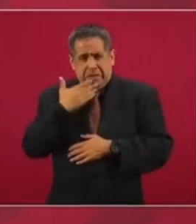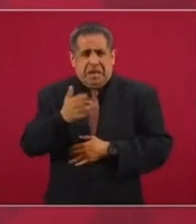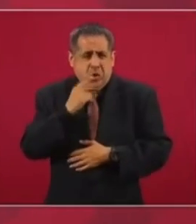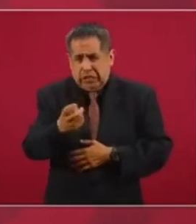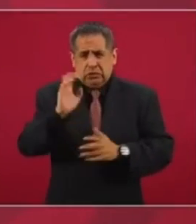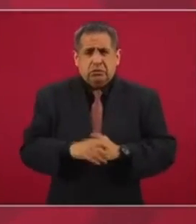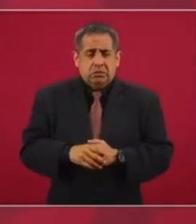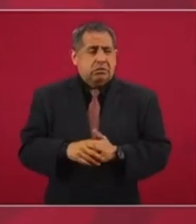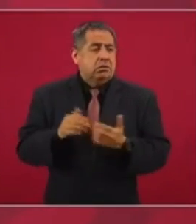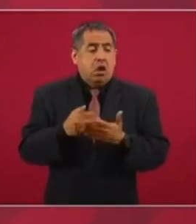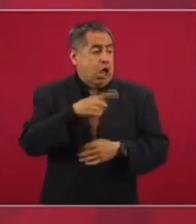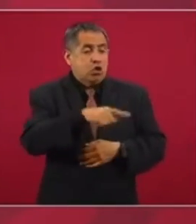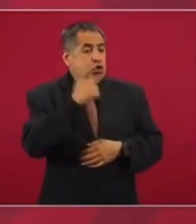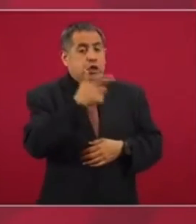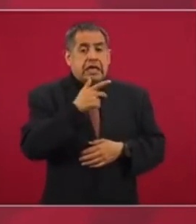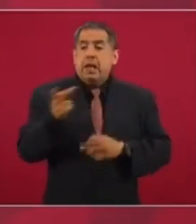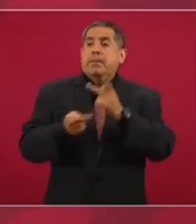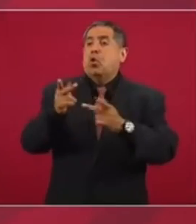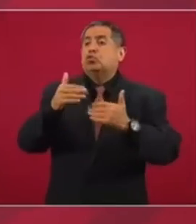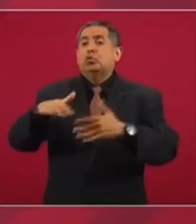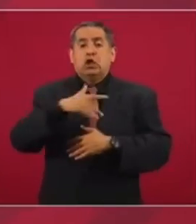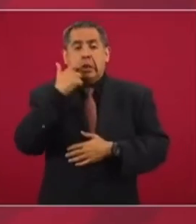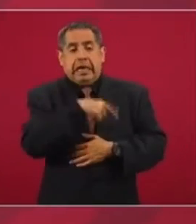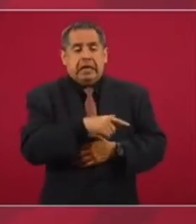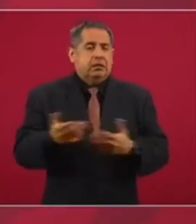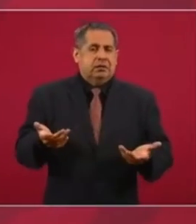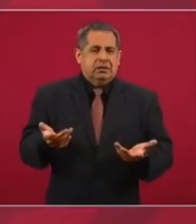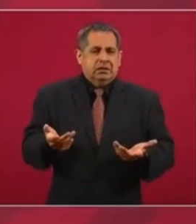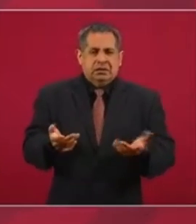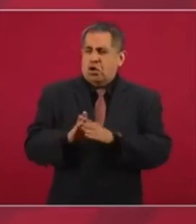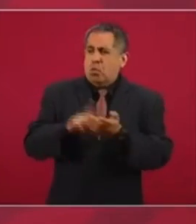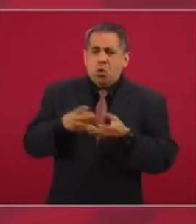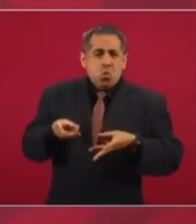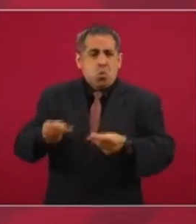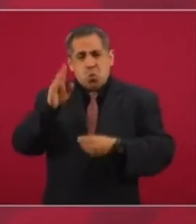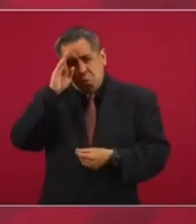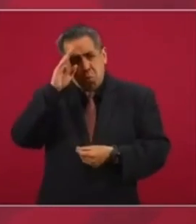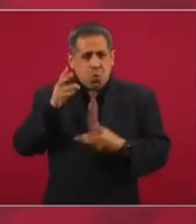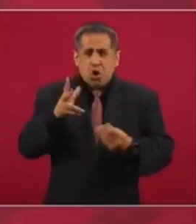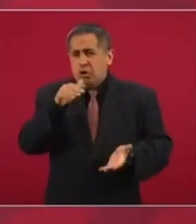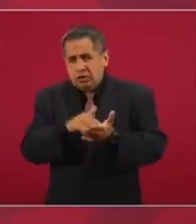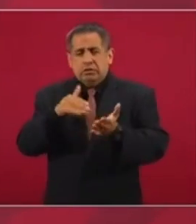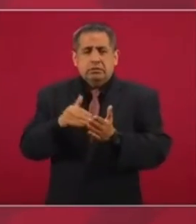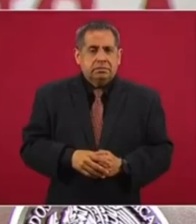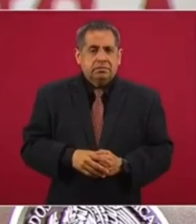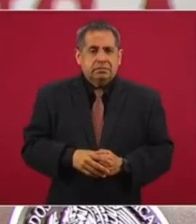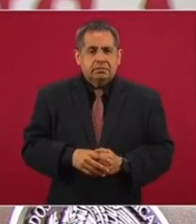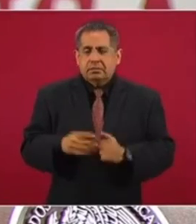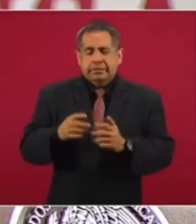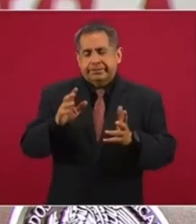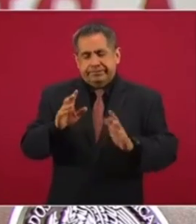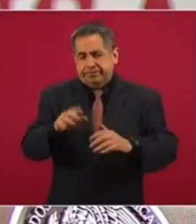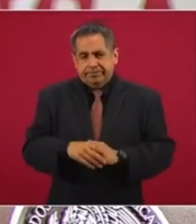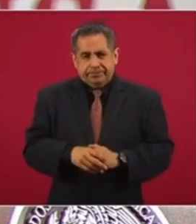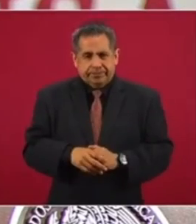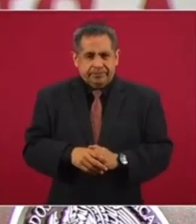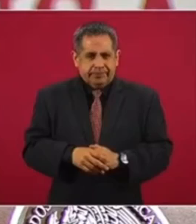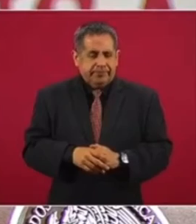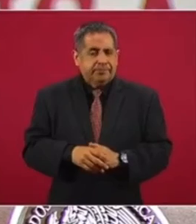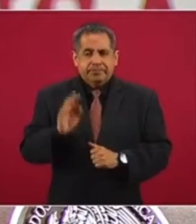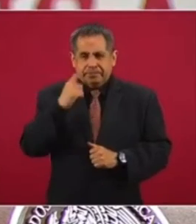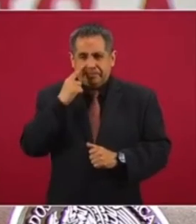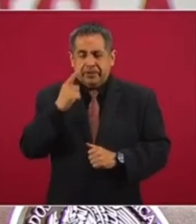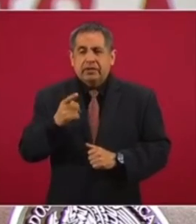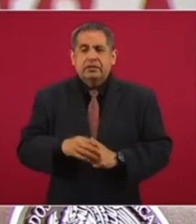eso. Porque ahora los que no quieren la consulta dicen, ¿cómo vamos a gastar 8 mil millones? Para empezar, si